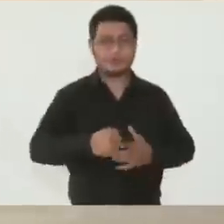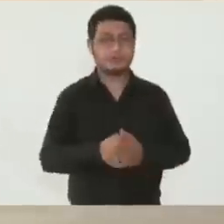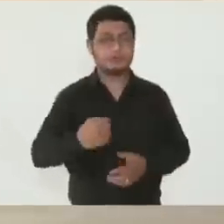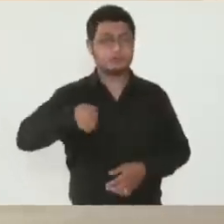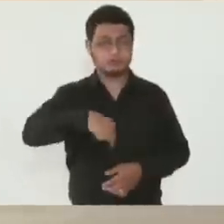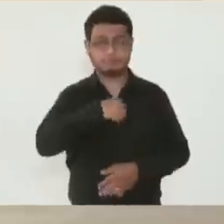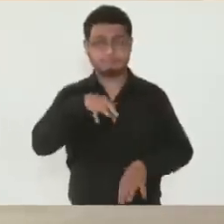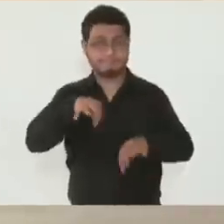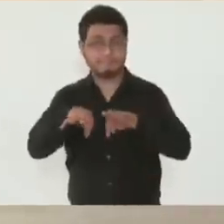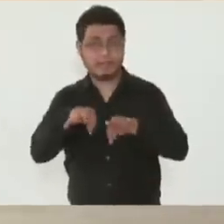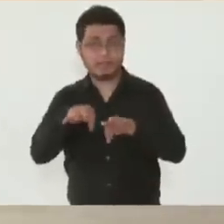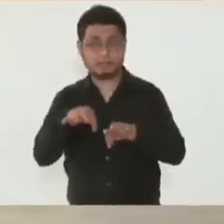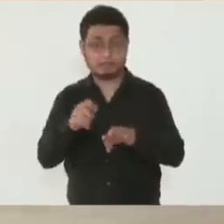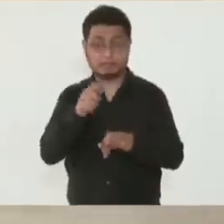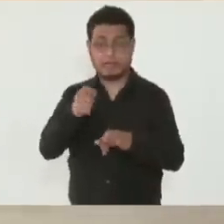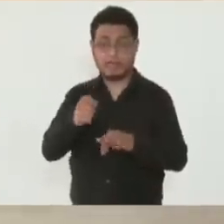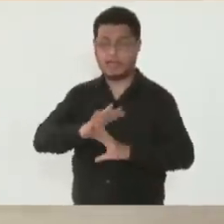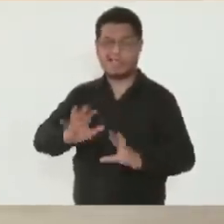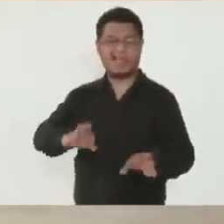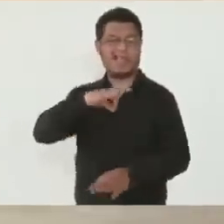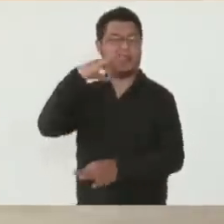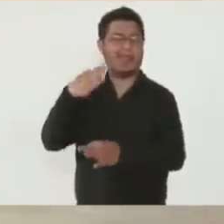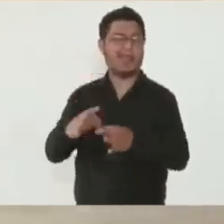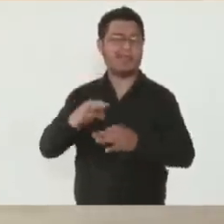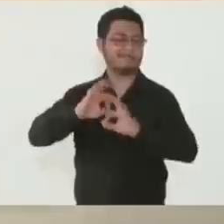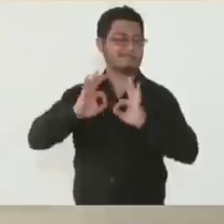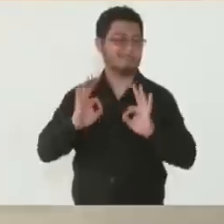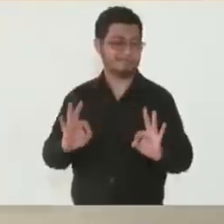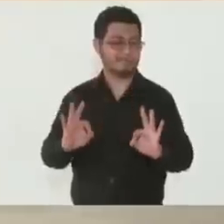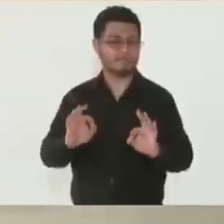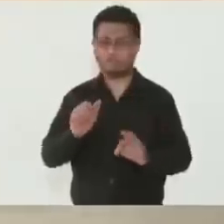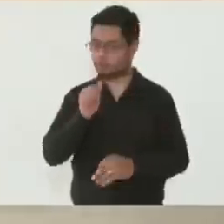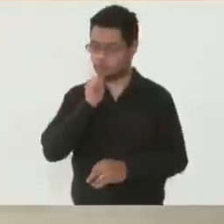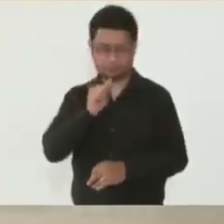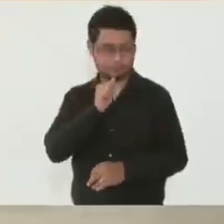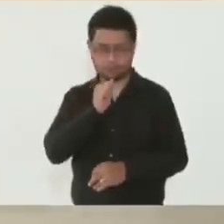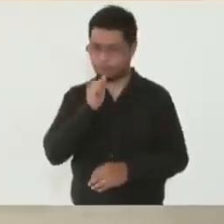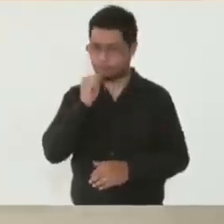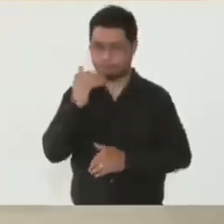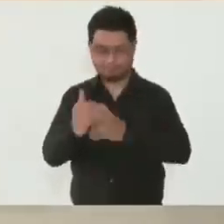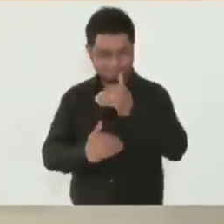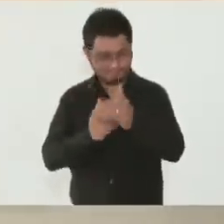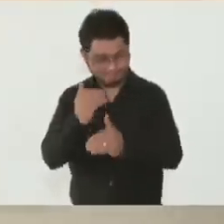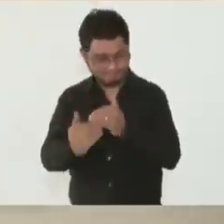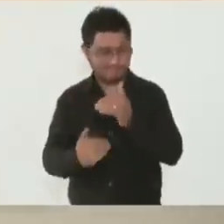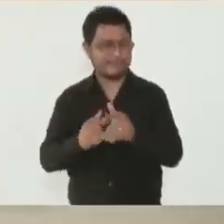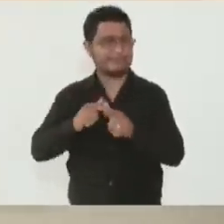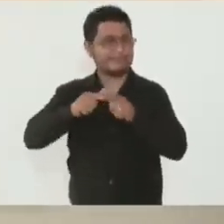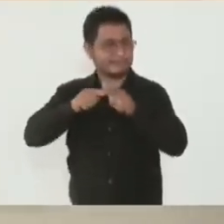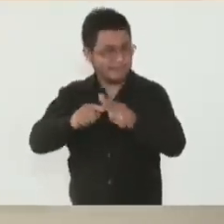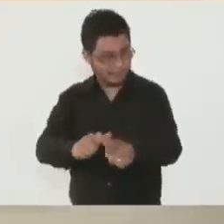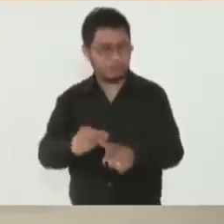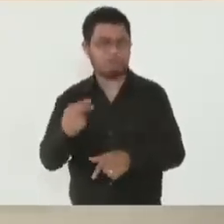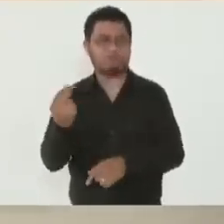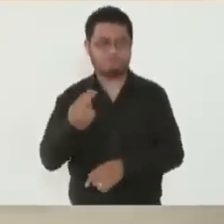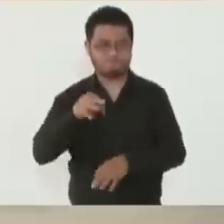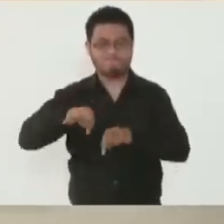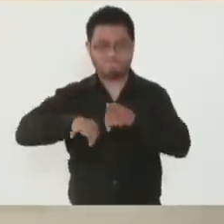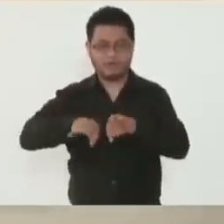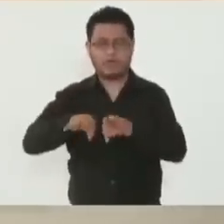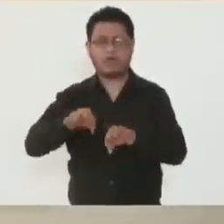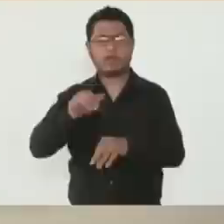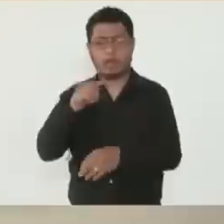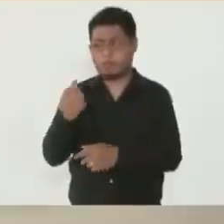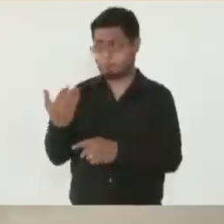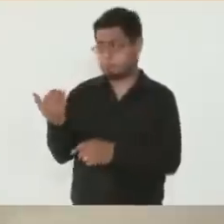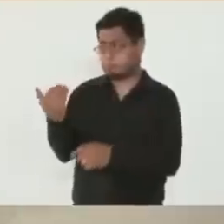todavía no hemos llegado al pico de nuestra productividad, o sea, que vamos a ver una aceleración todavía en la obra. Llevamos algunos meses apenas,